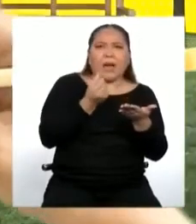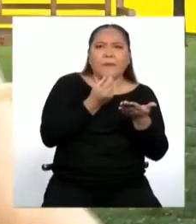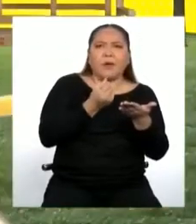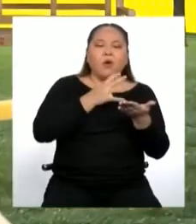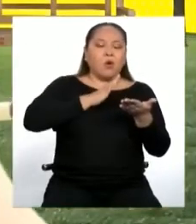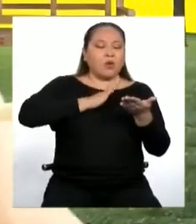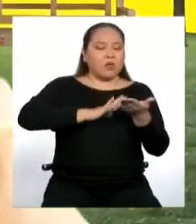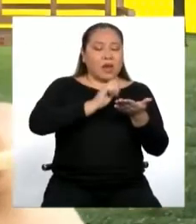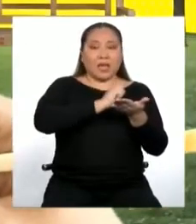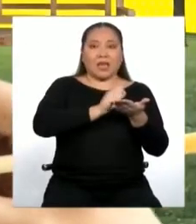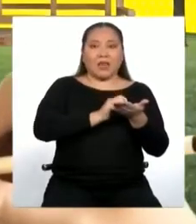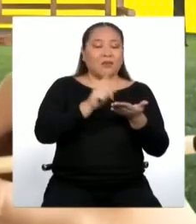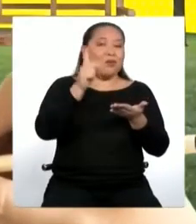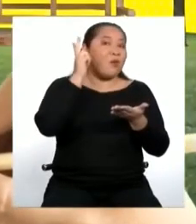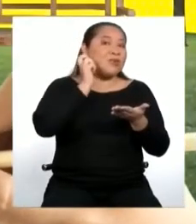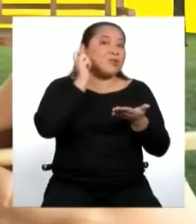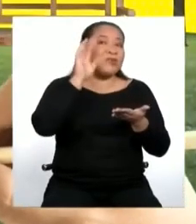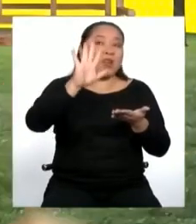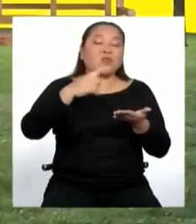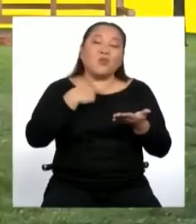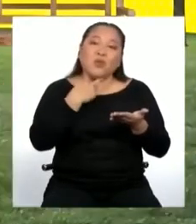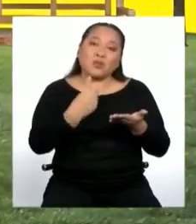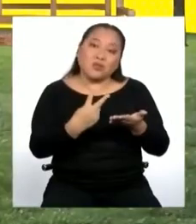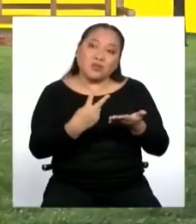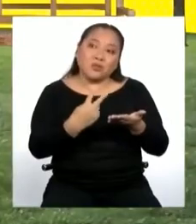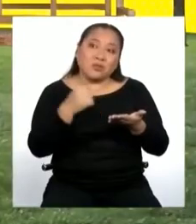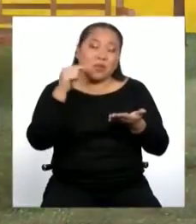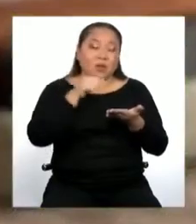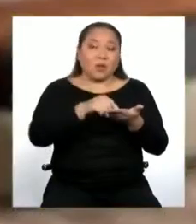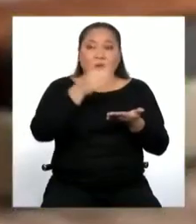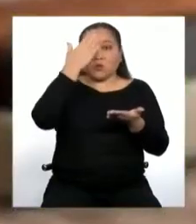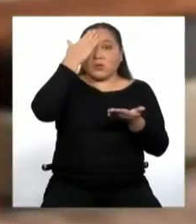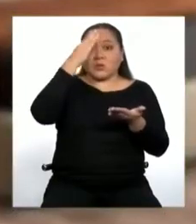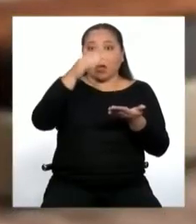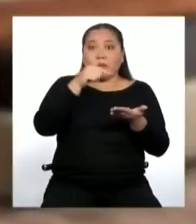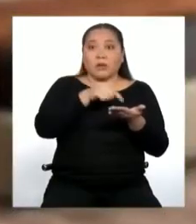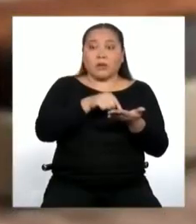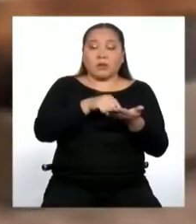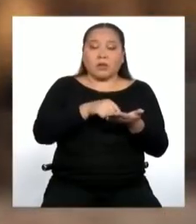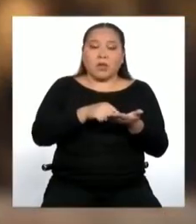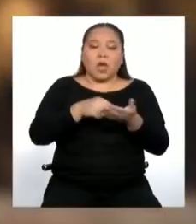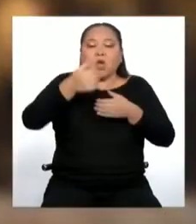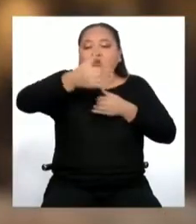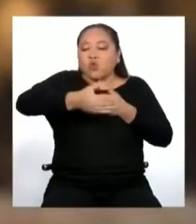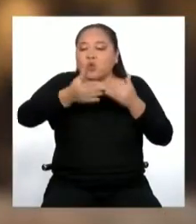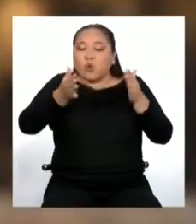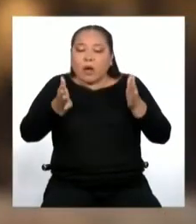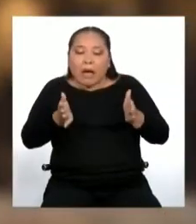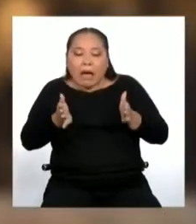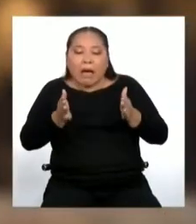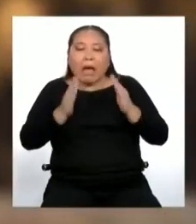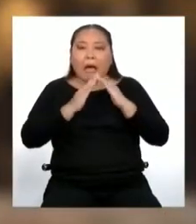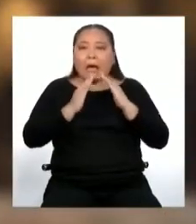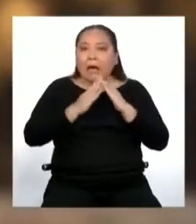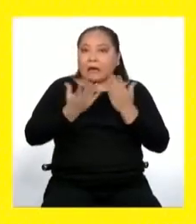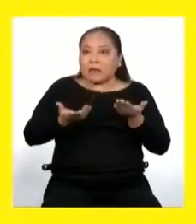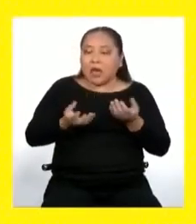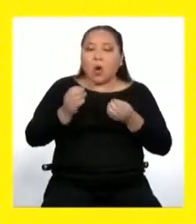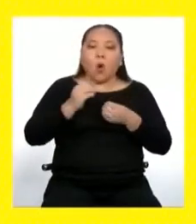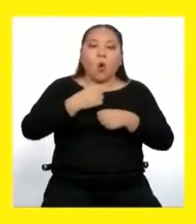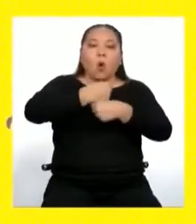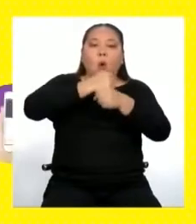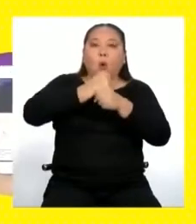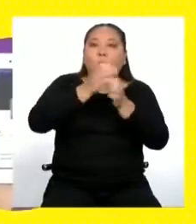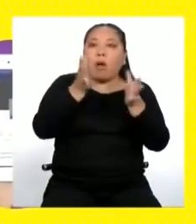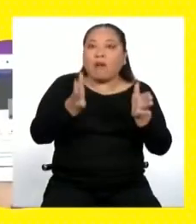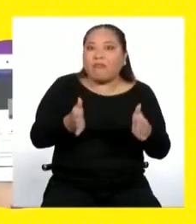en este caso no escuchará tu voz. Ah, y tampoco sabrá si lo escribiste en tu habitación o en un café. Por eso es muy importante